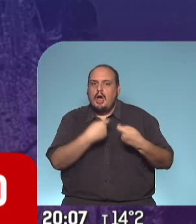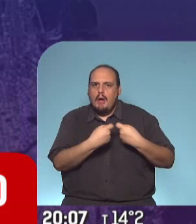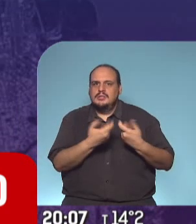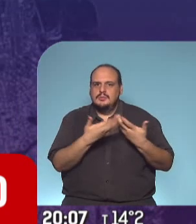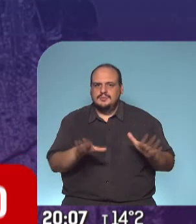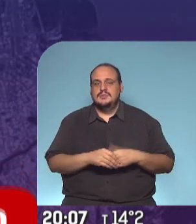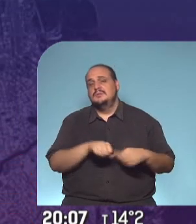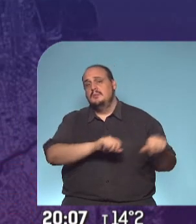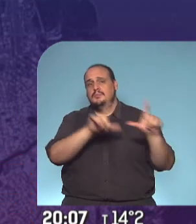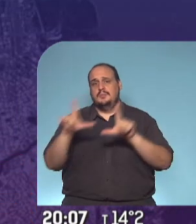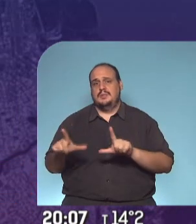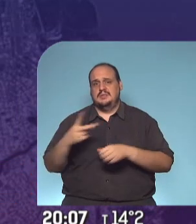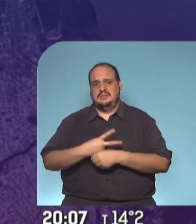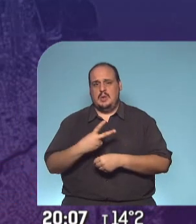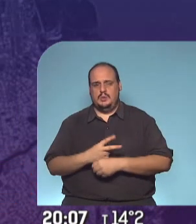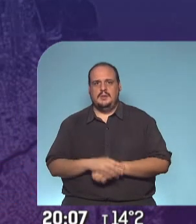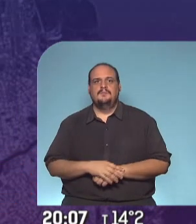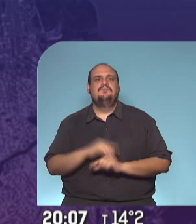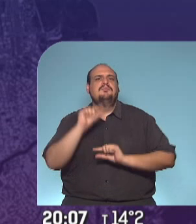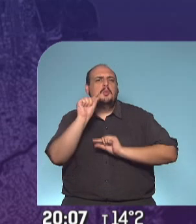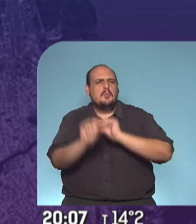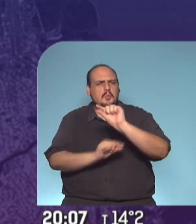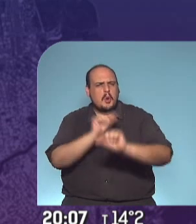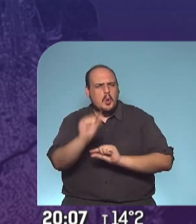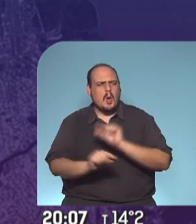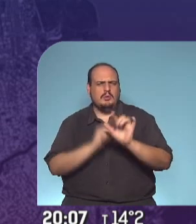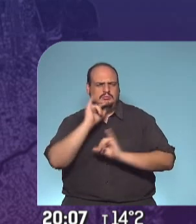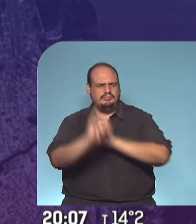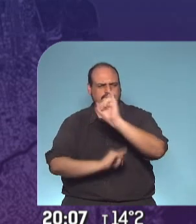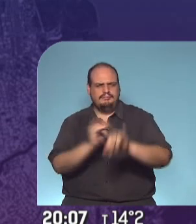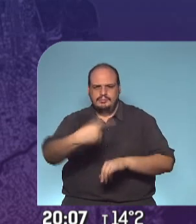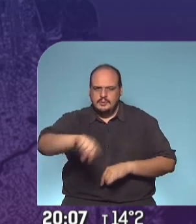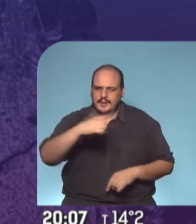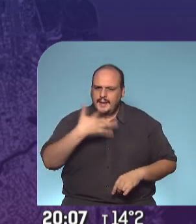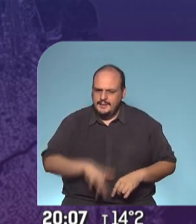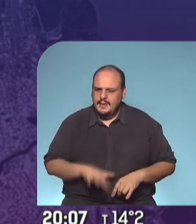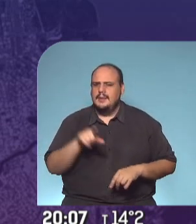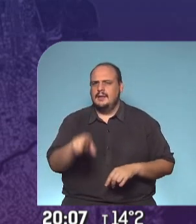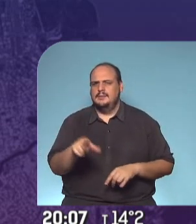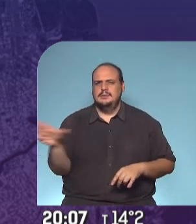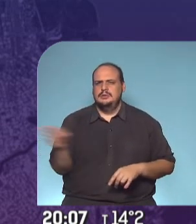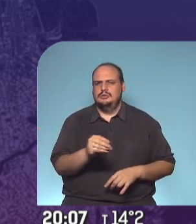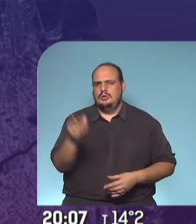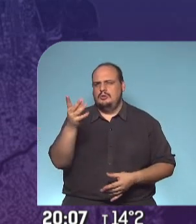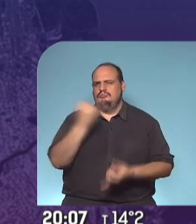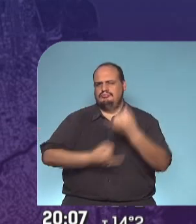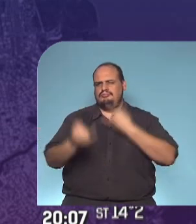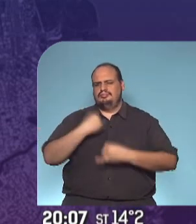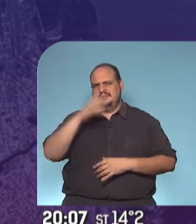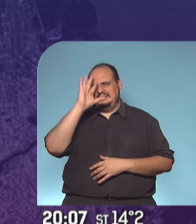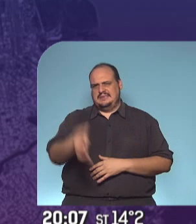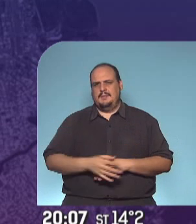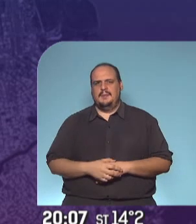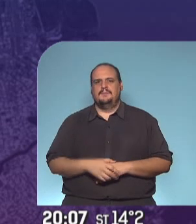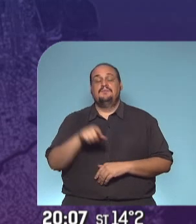Segunda placa. Insisto, de a poco vamos yendo como para que ustedes entiendan y sepan absolutamente todo. De hecho, esta primera